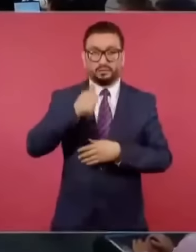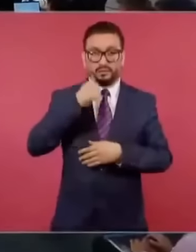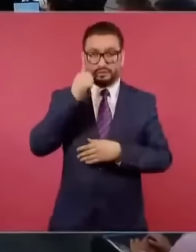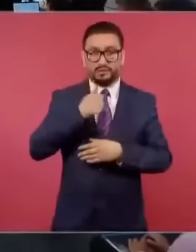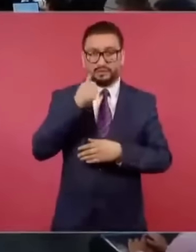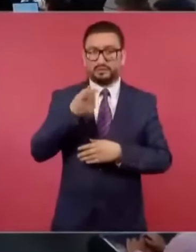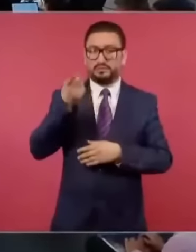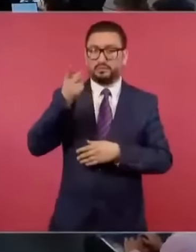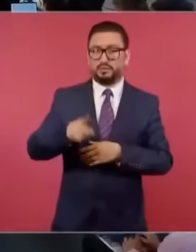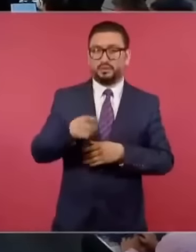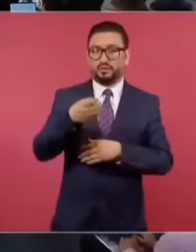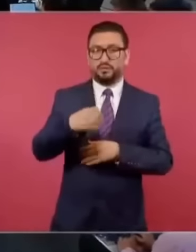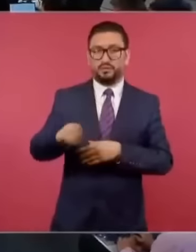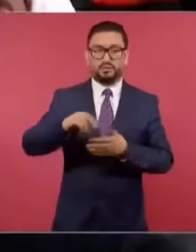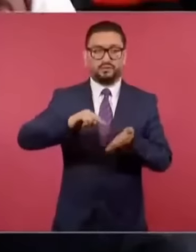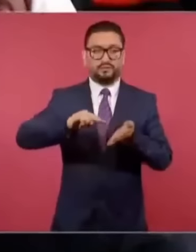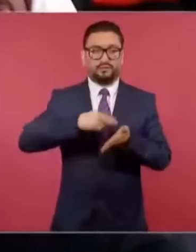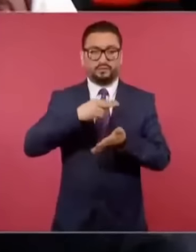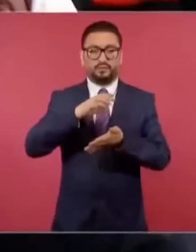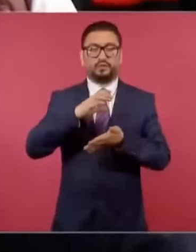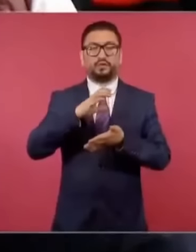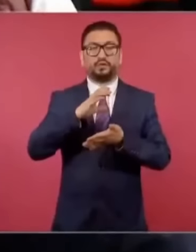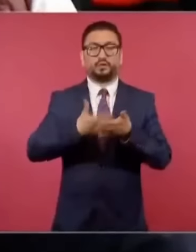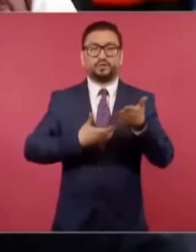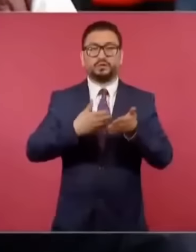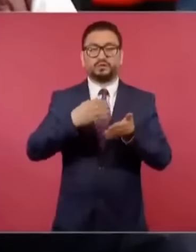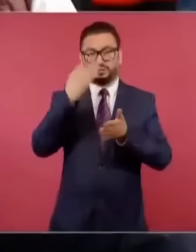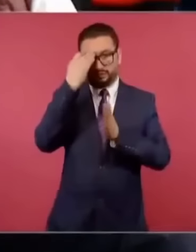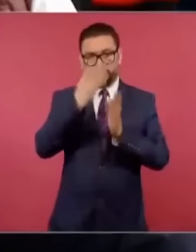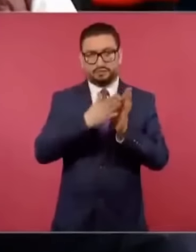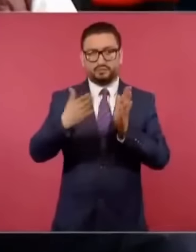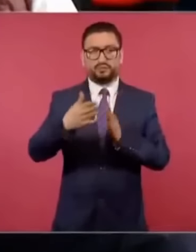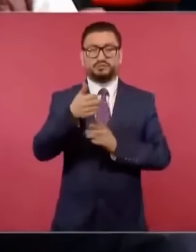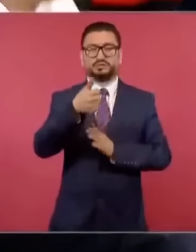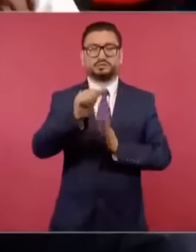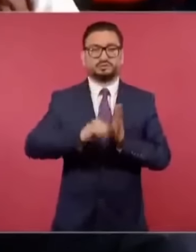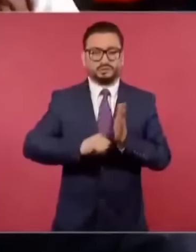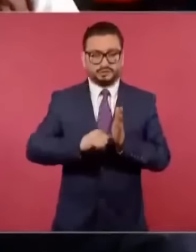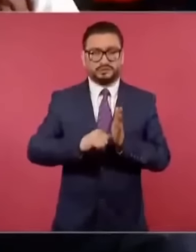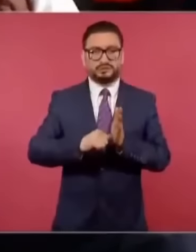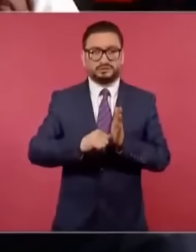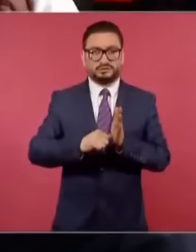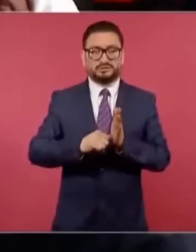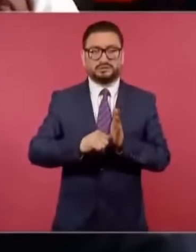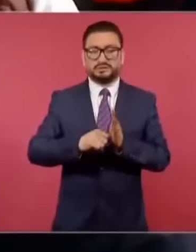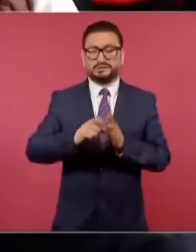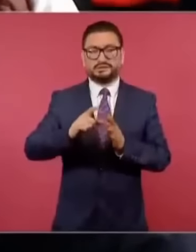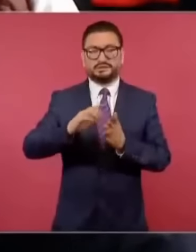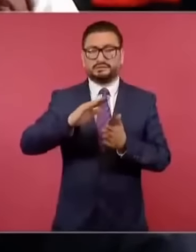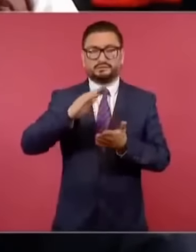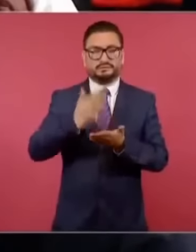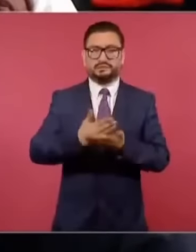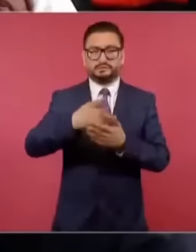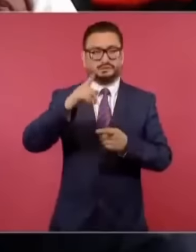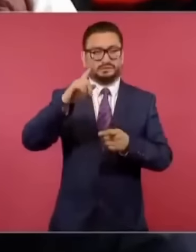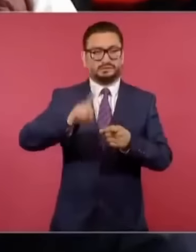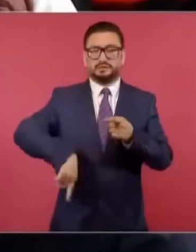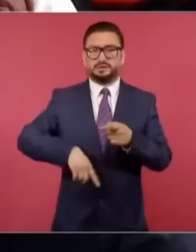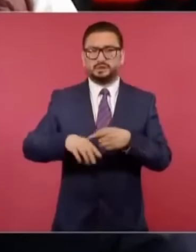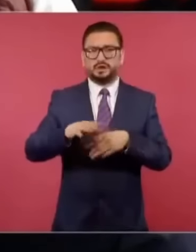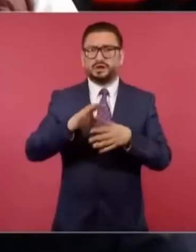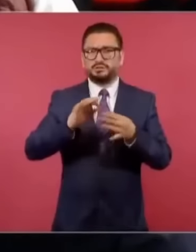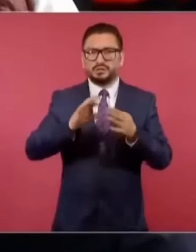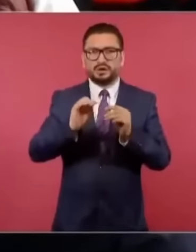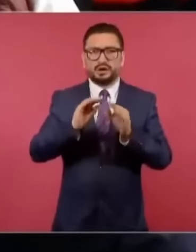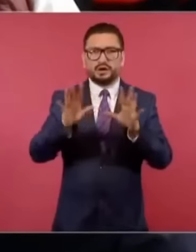obligaron a firmar contratos temporales por seis meses, eliminando de tajo sin ninguna explicación